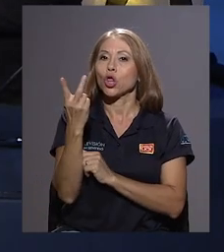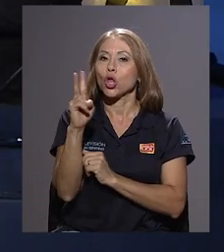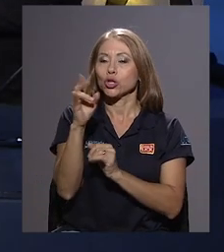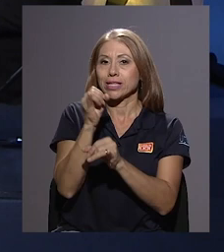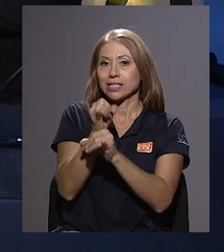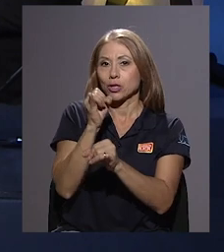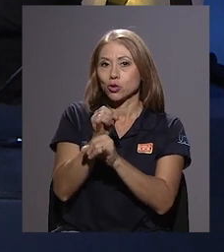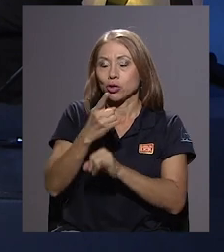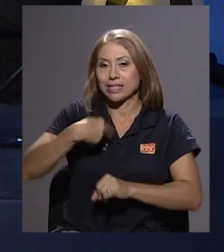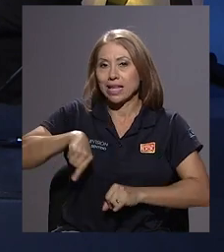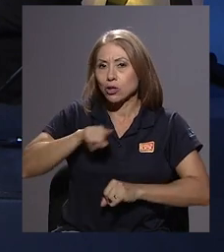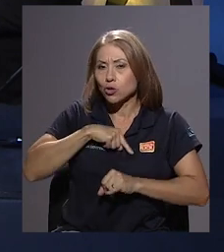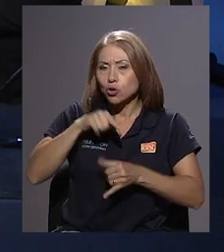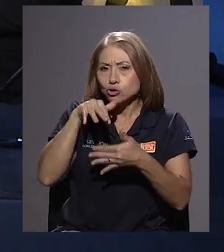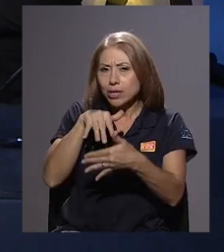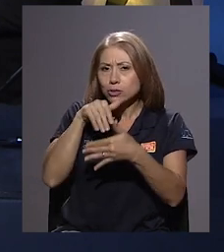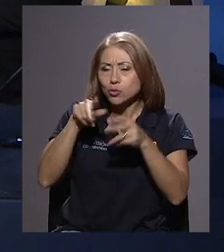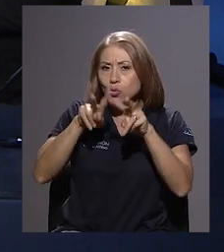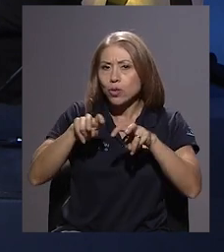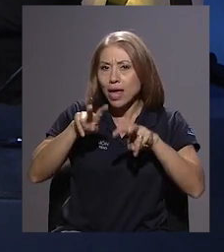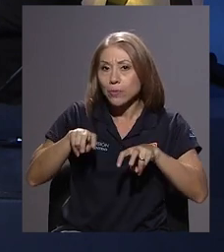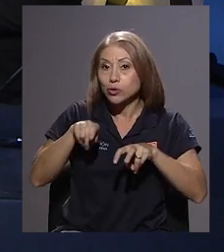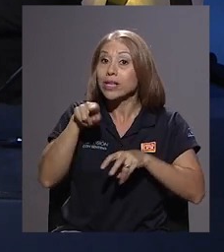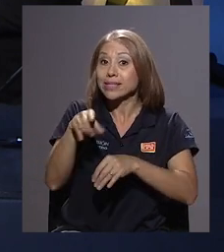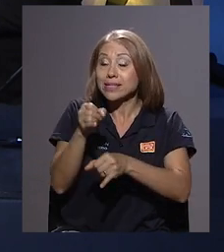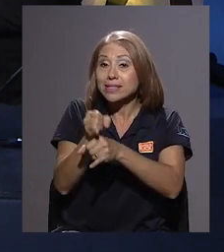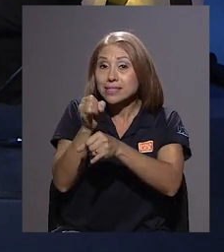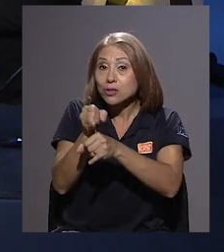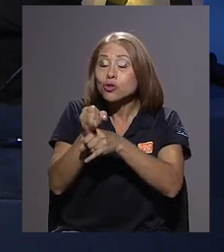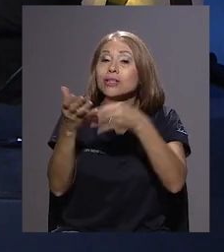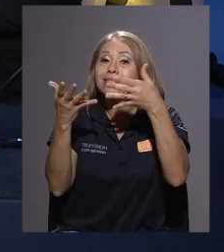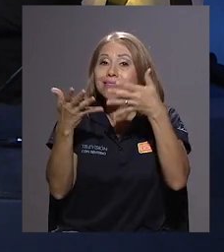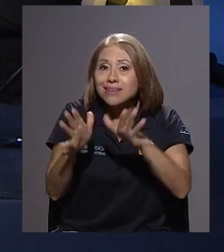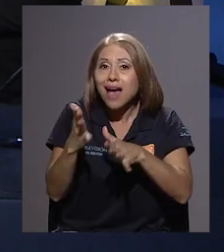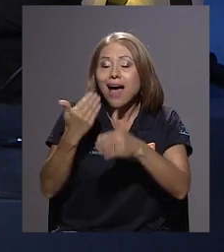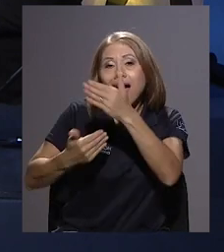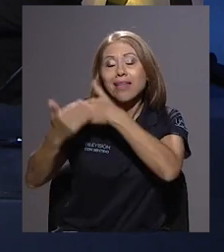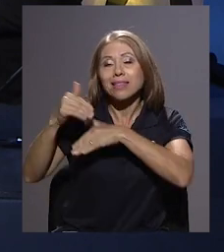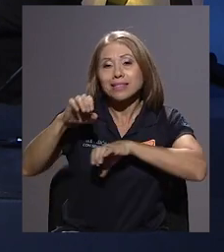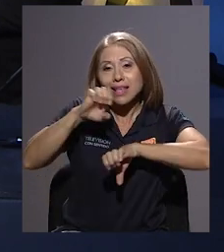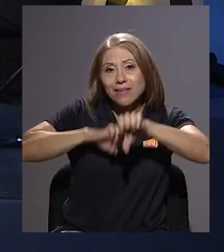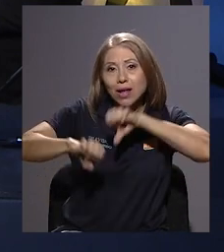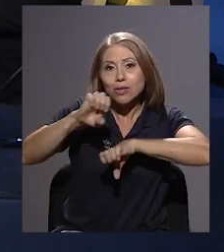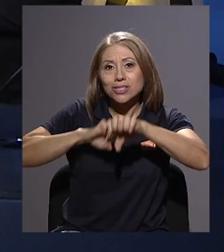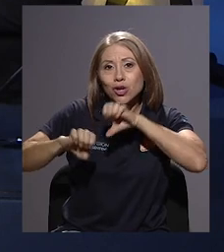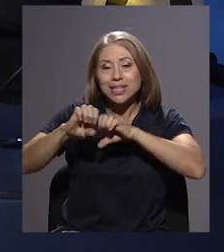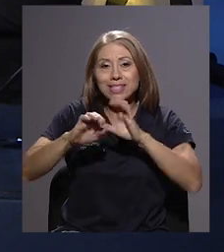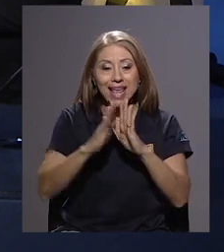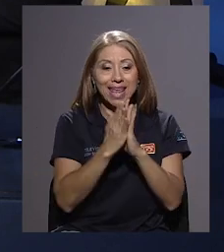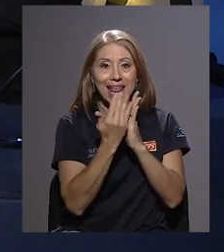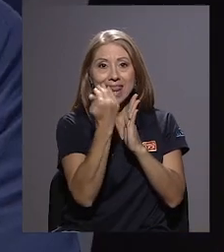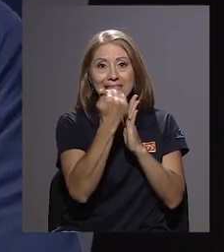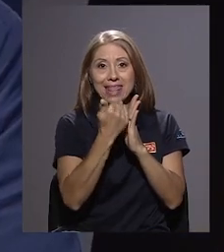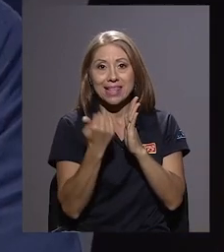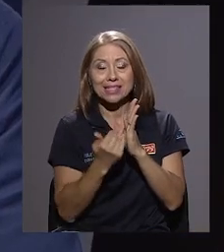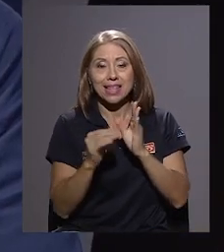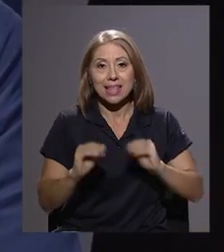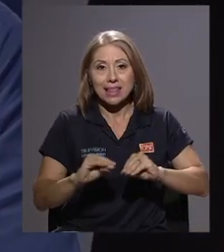que corresponden a instituciones que ya han tenido evaluaciones en el índice de transparencia del sector público,